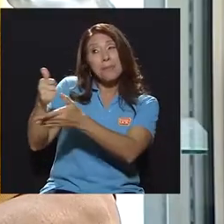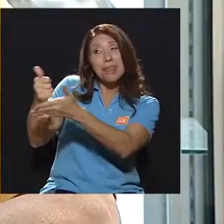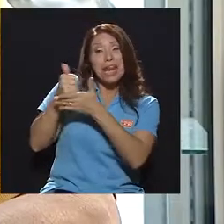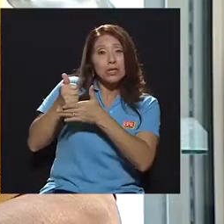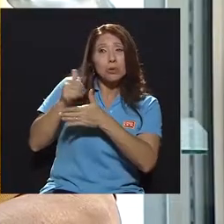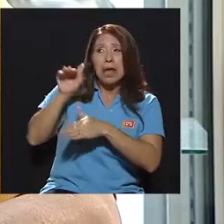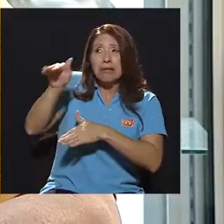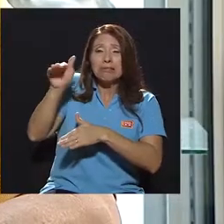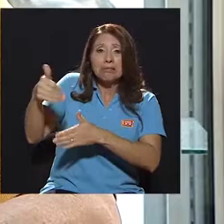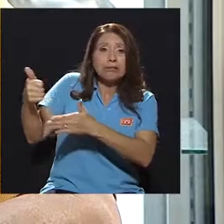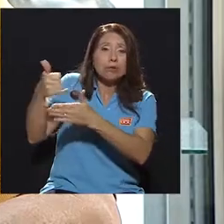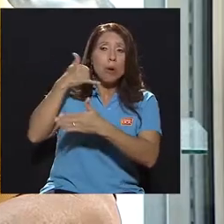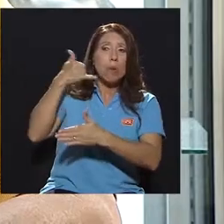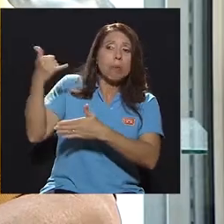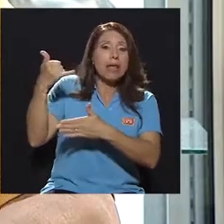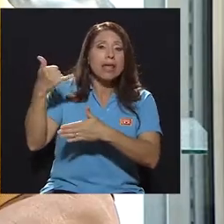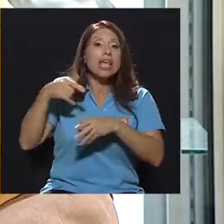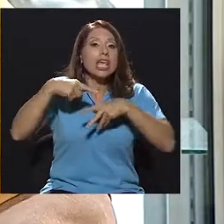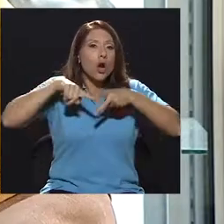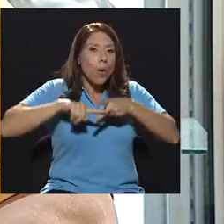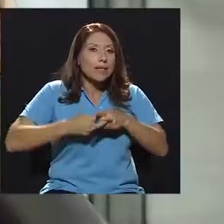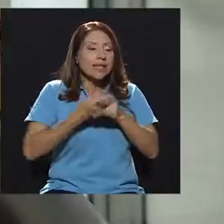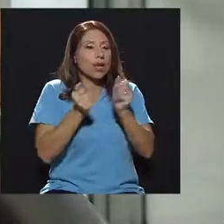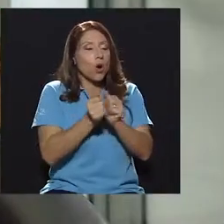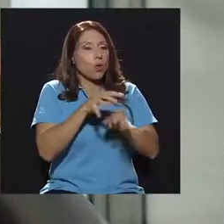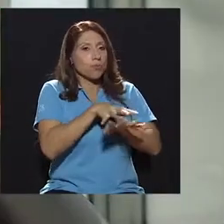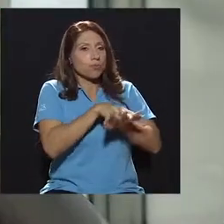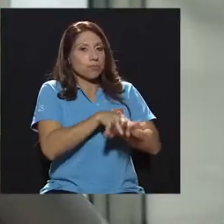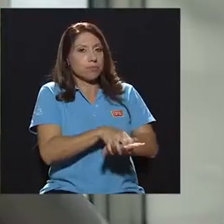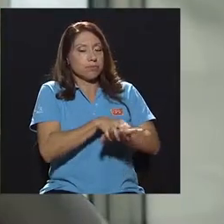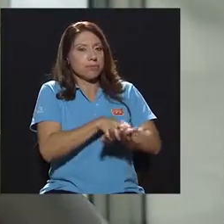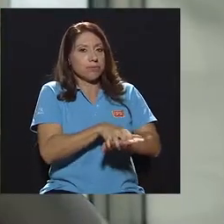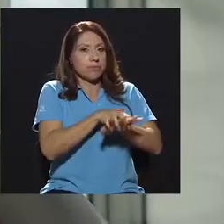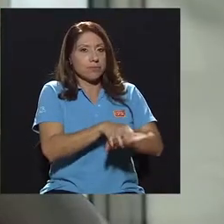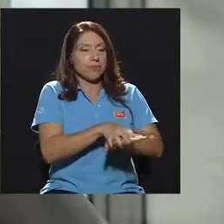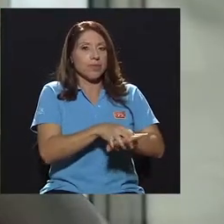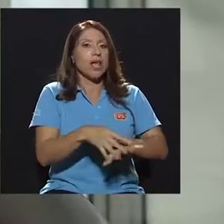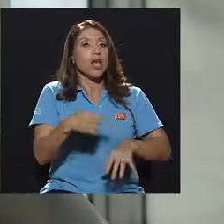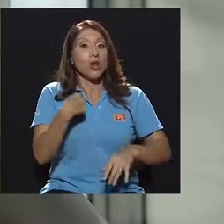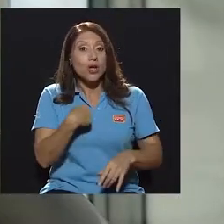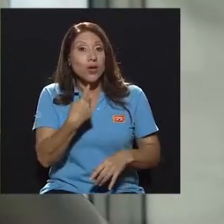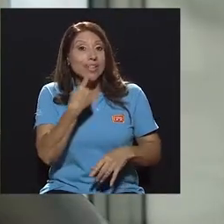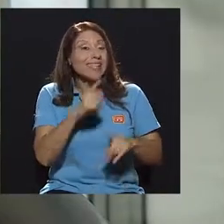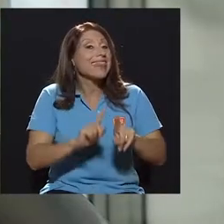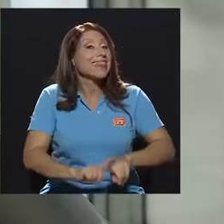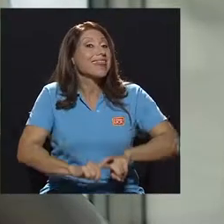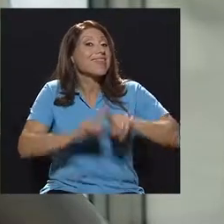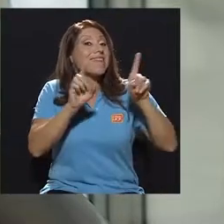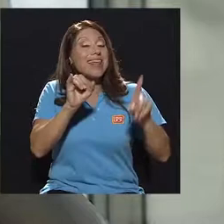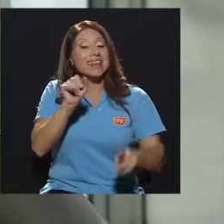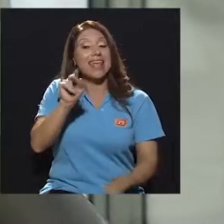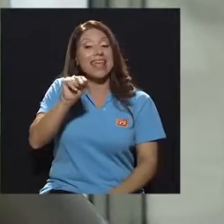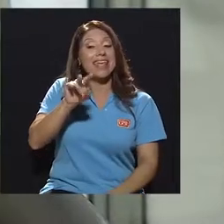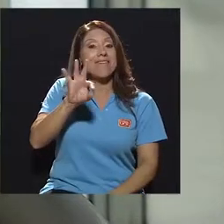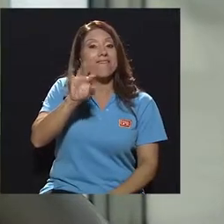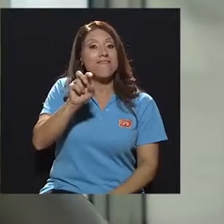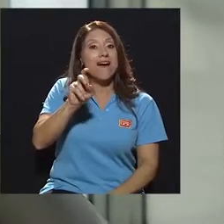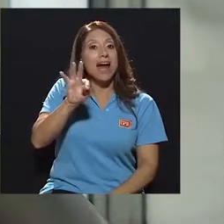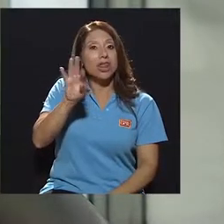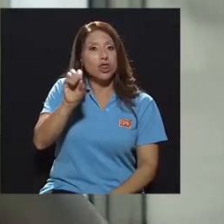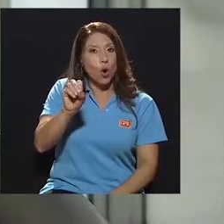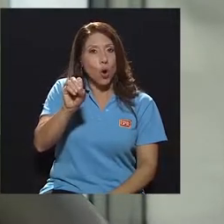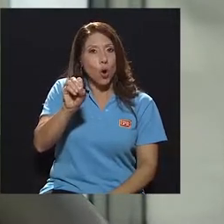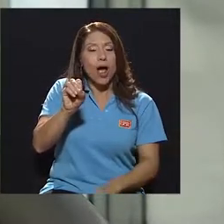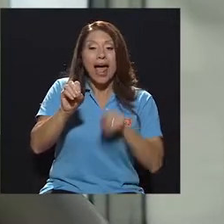ayuda y comenzar con las compresiones torácicas. Que lo que te decía, tal vez si me permitís un segundo, diferente a un infarto. En el